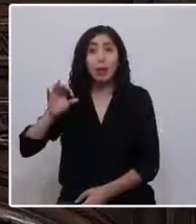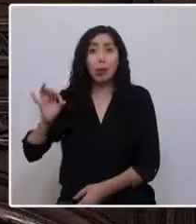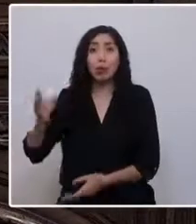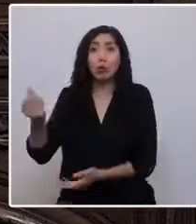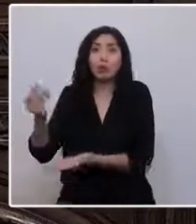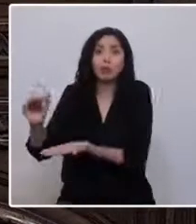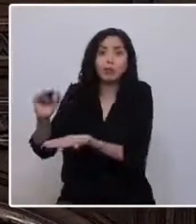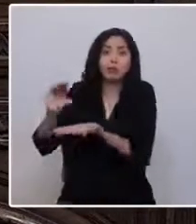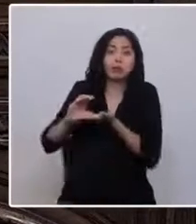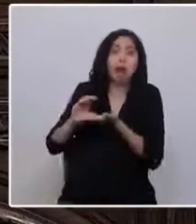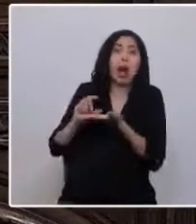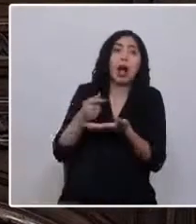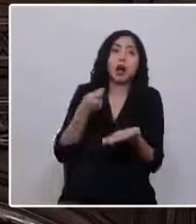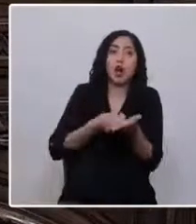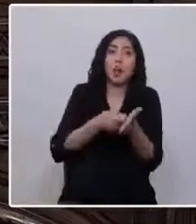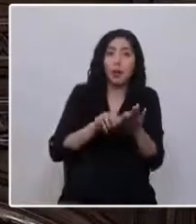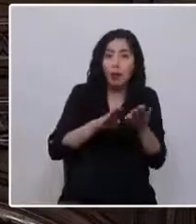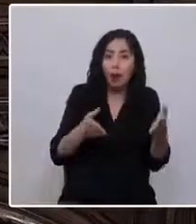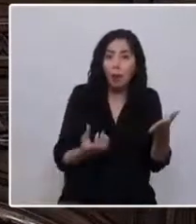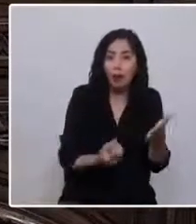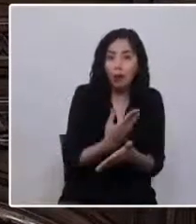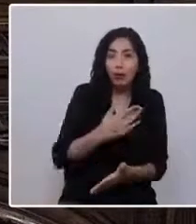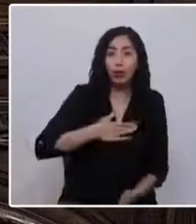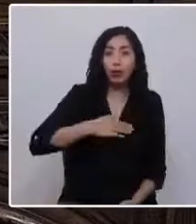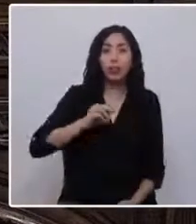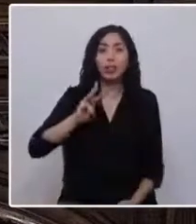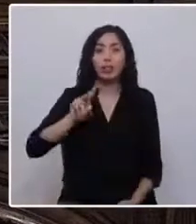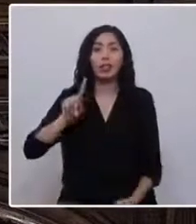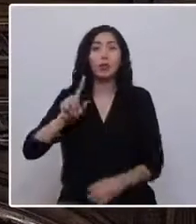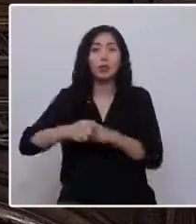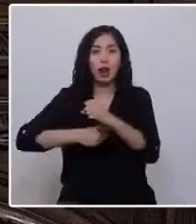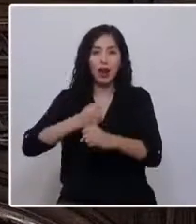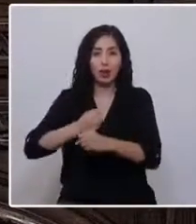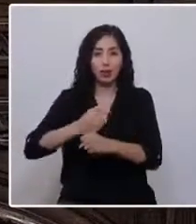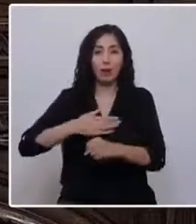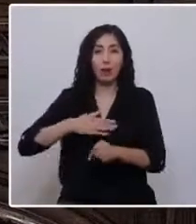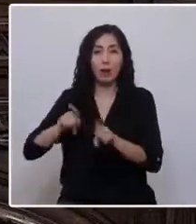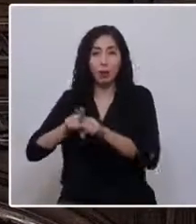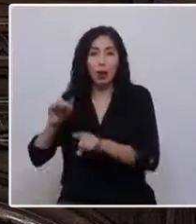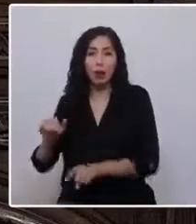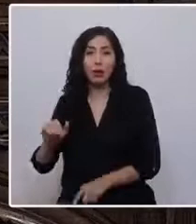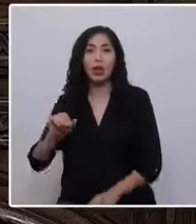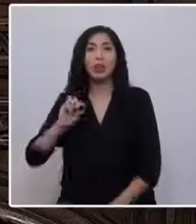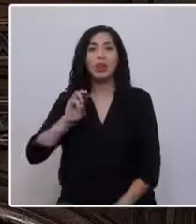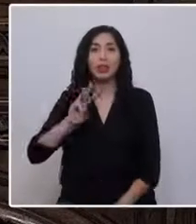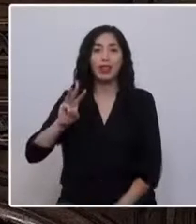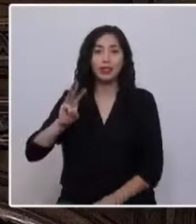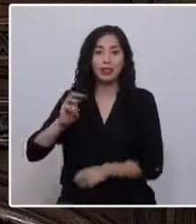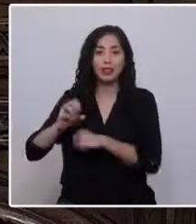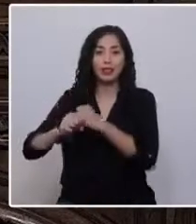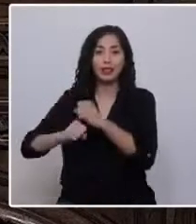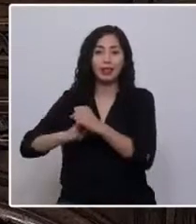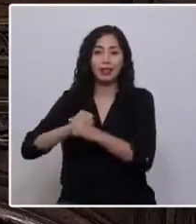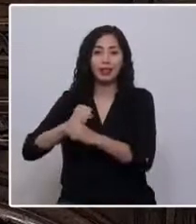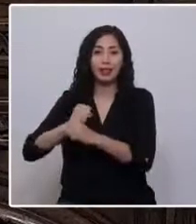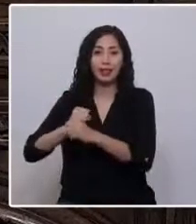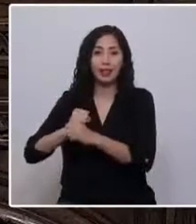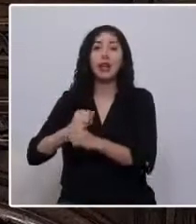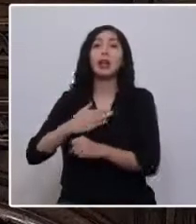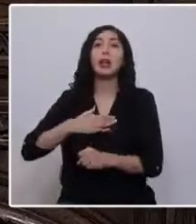36 años y soy la hermana mayor de Sebastián, de 33, y de Marco, que tiene 15.